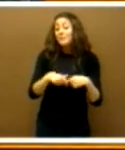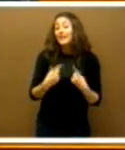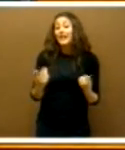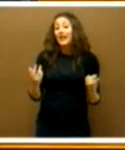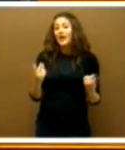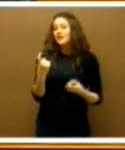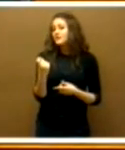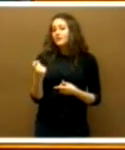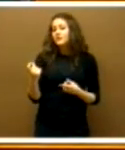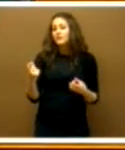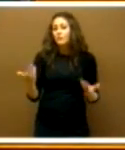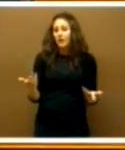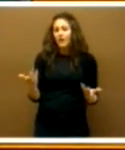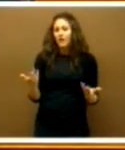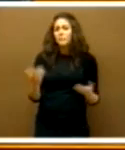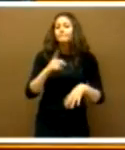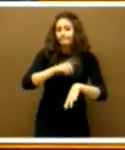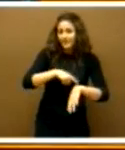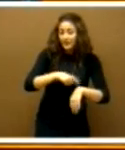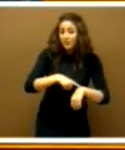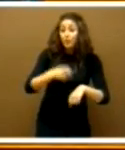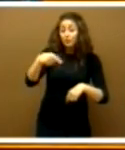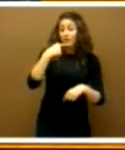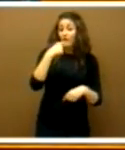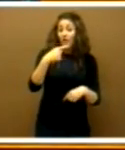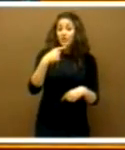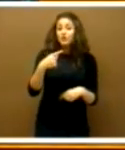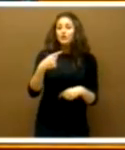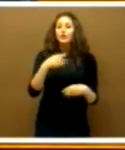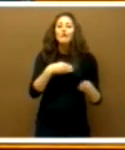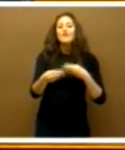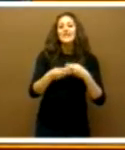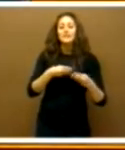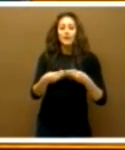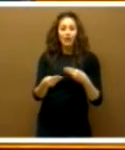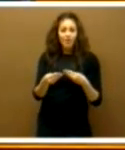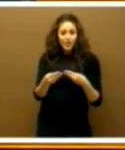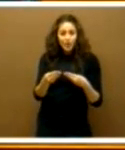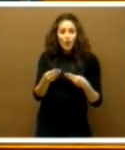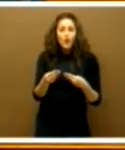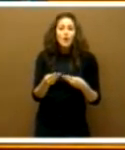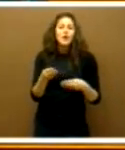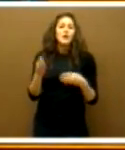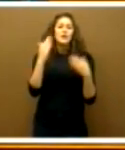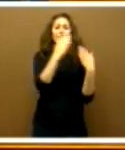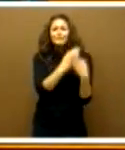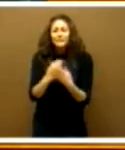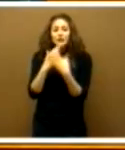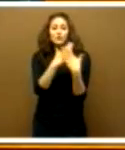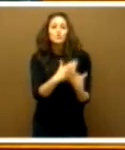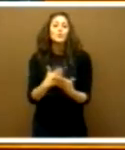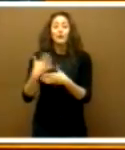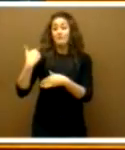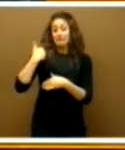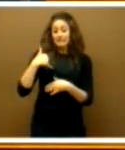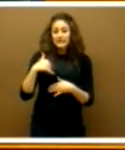lugar, necesita tiempo. Usted ha hablado de la flexibilización y de la cantidad de estudios que ya